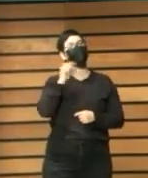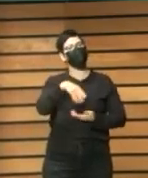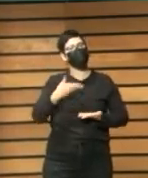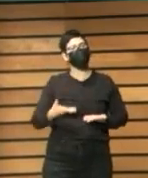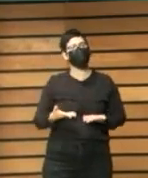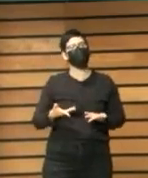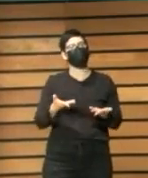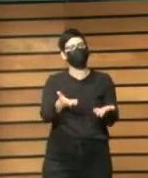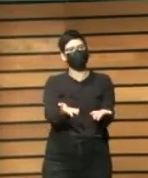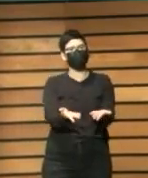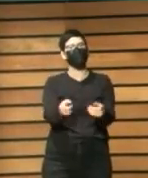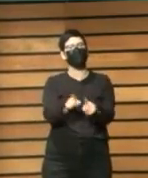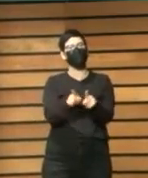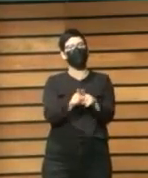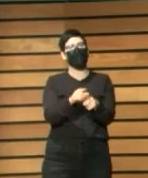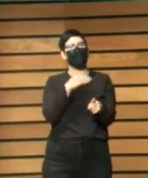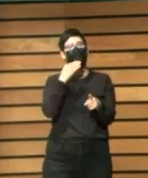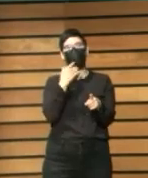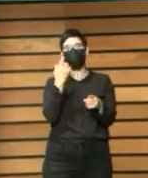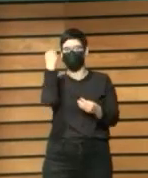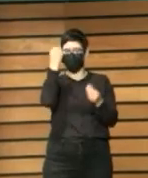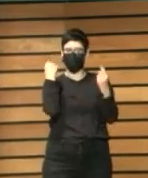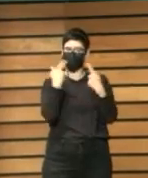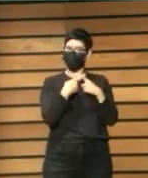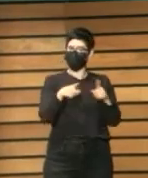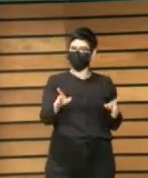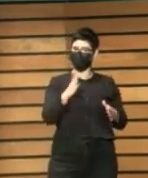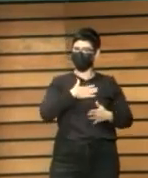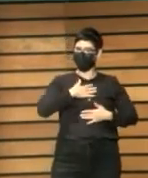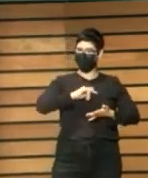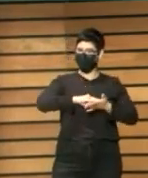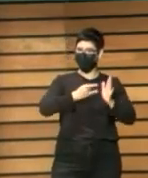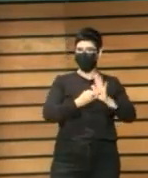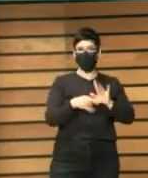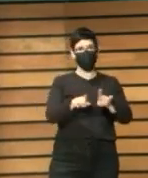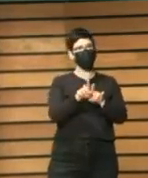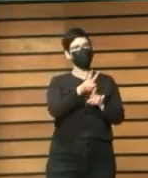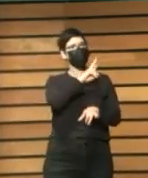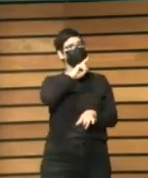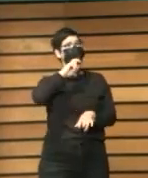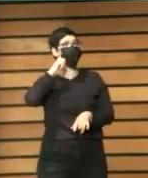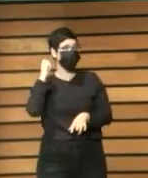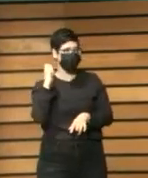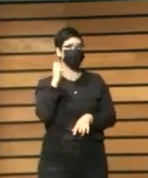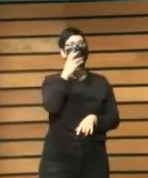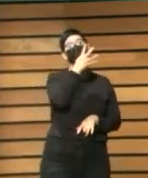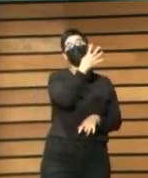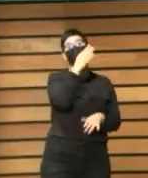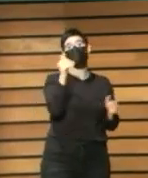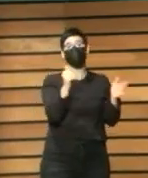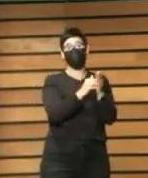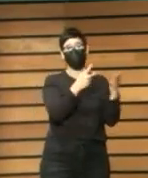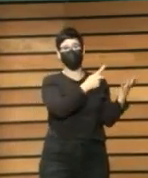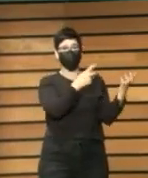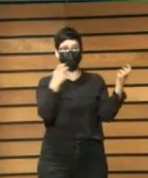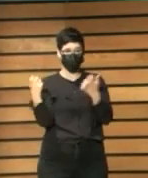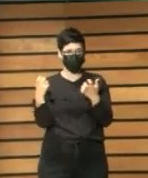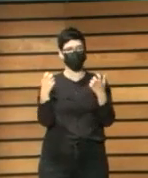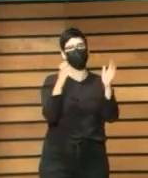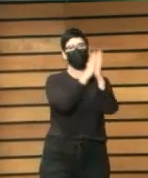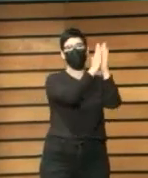que pensamos que es diferencial del valor que tienen las bibliotecas estas 4.600 bibliotecas que tenemos en España